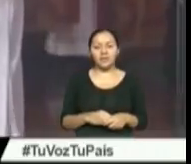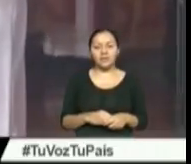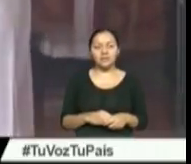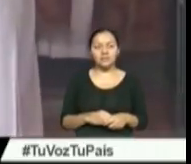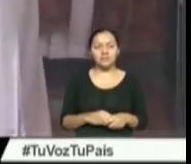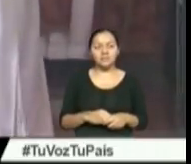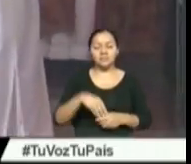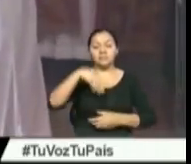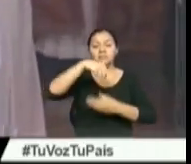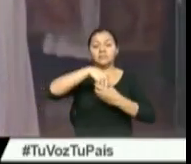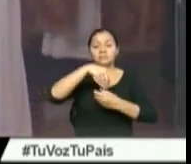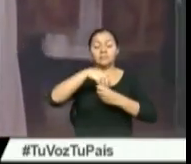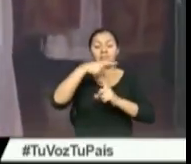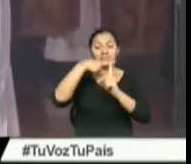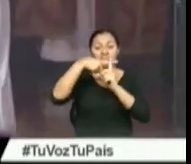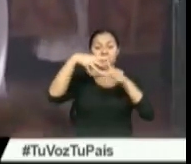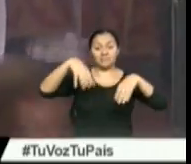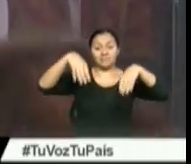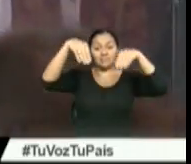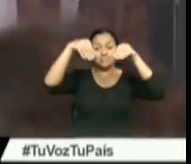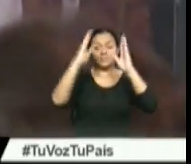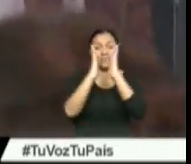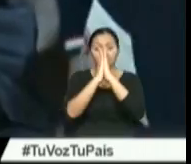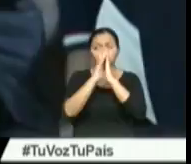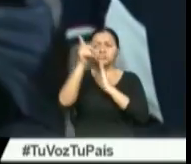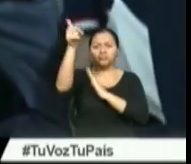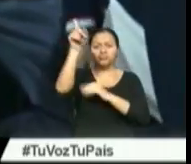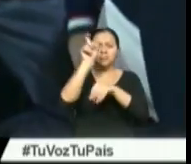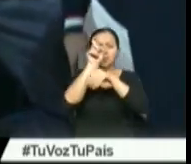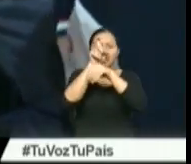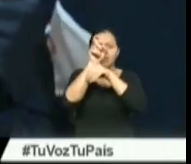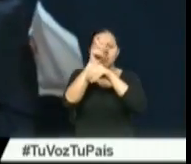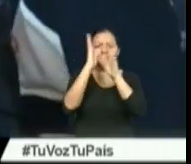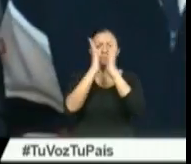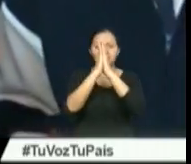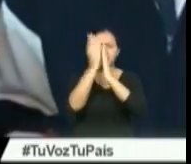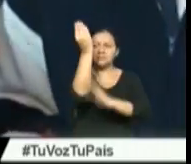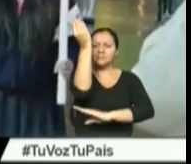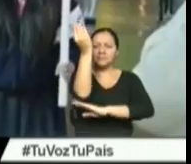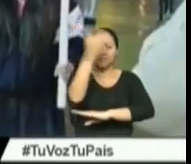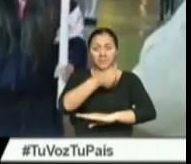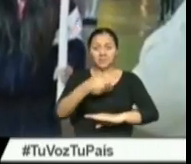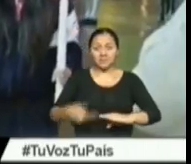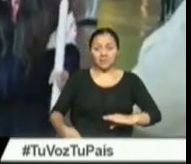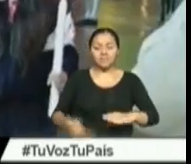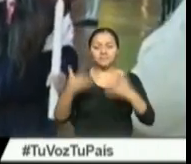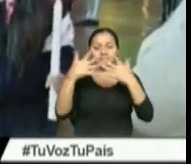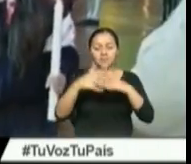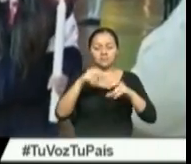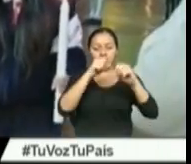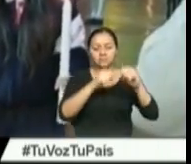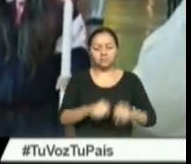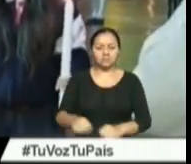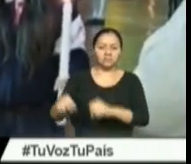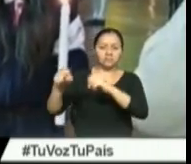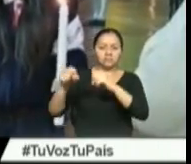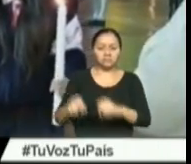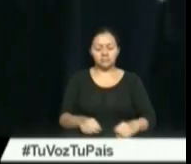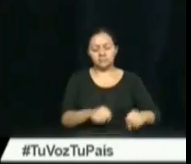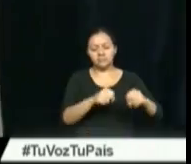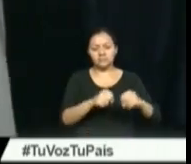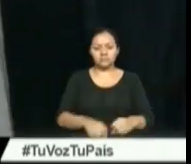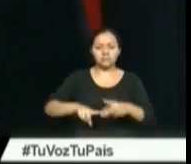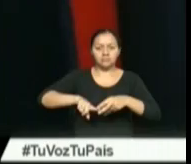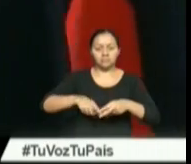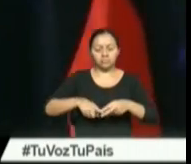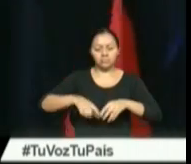Al interior de la Catedral, el compás de las marchas fúnebres y una cortina de incienso y palo santo dan inicio